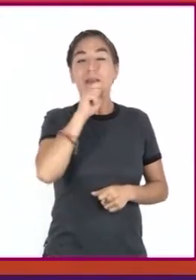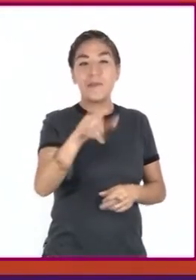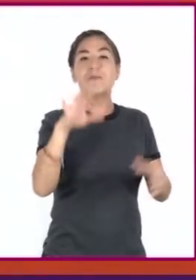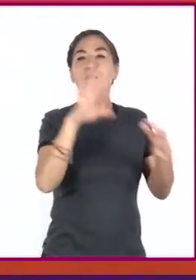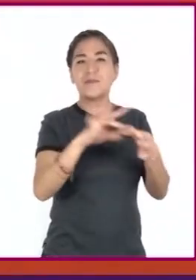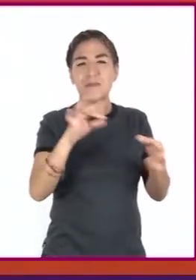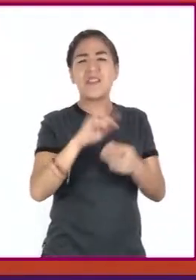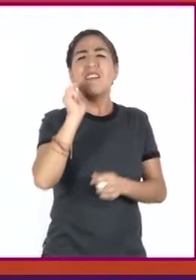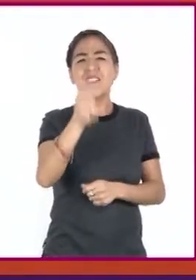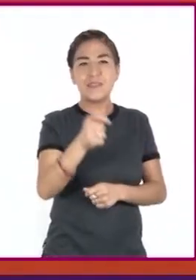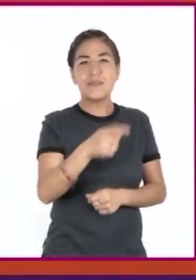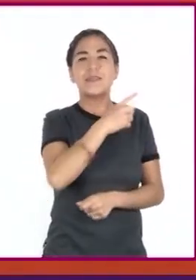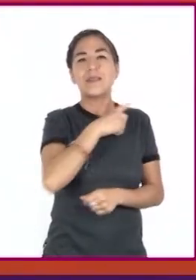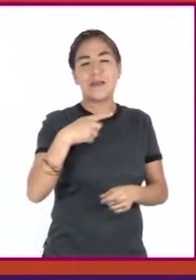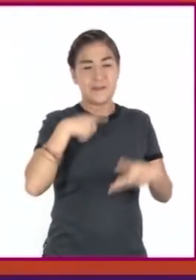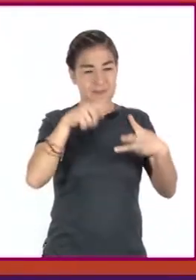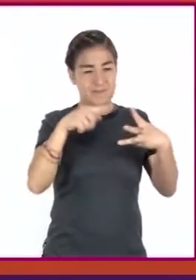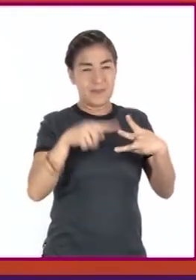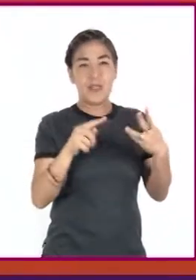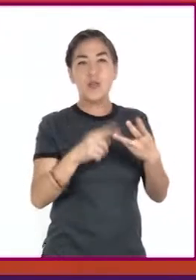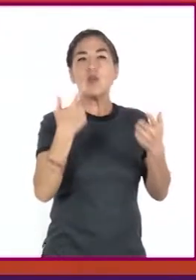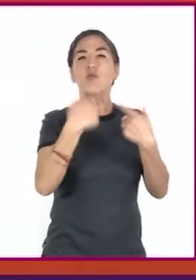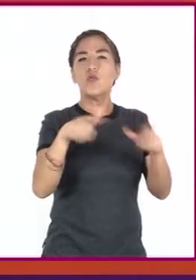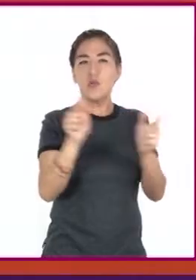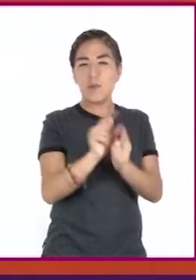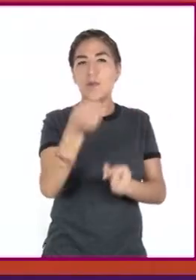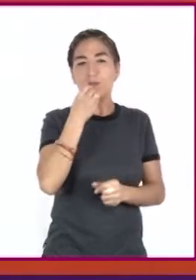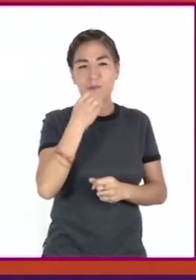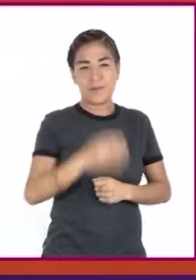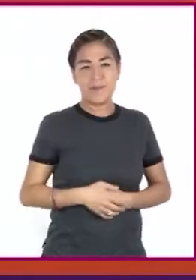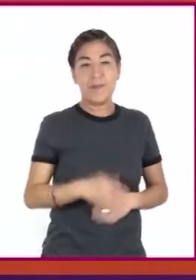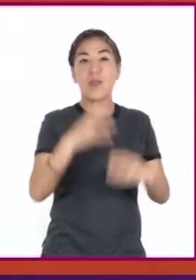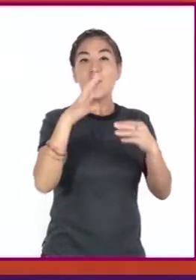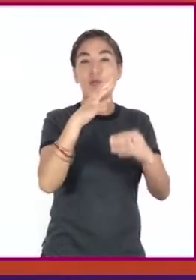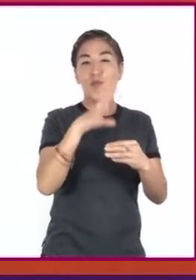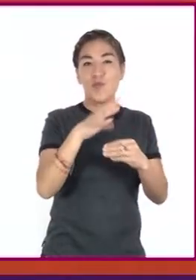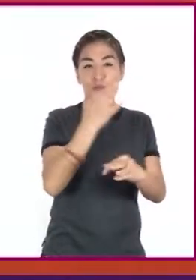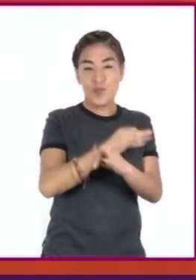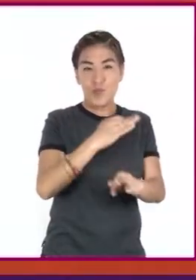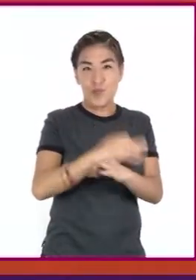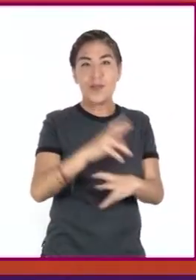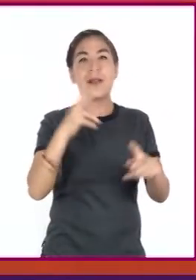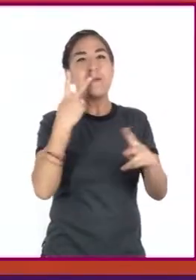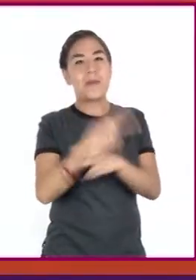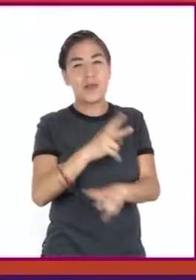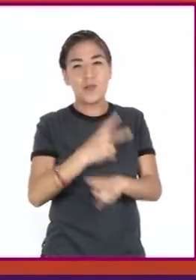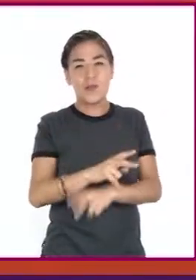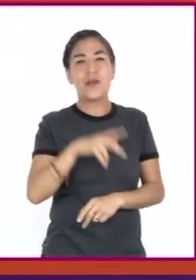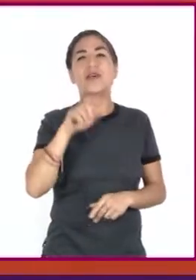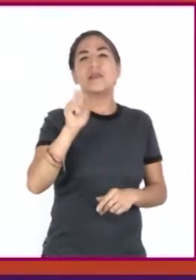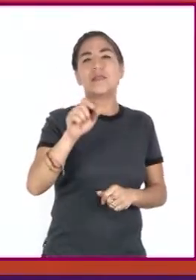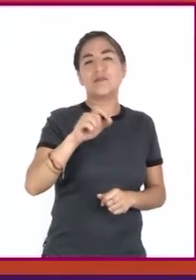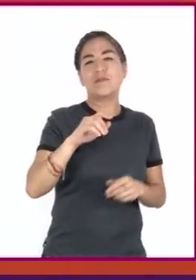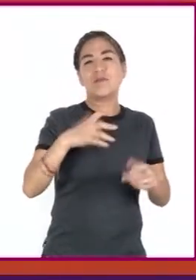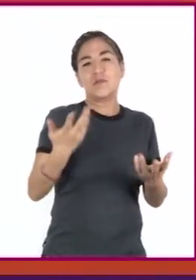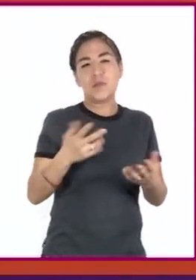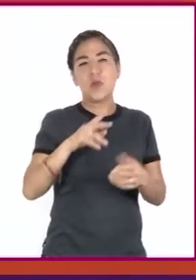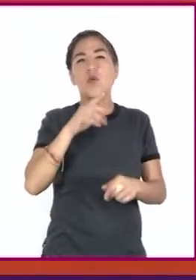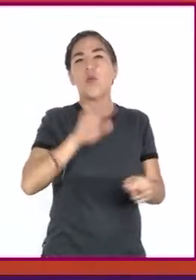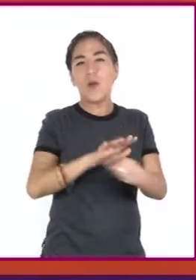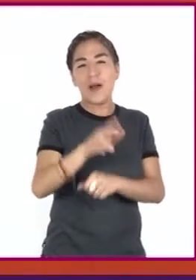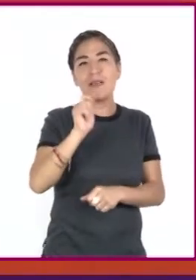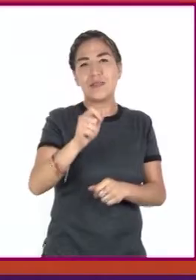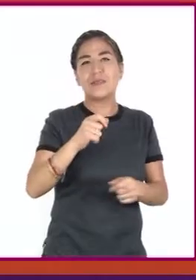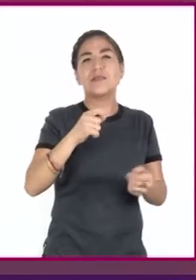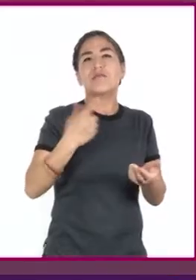estar constituidos por tres grupos de alimentos, las frutas y verduras, los cereales y los productos de origen animal o